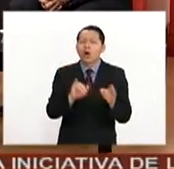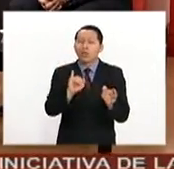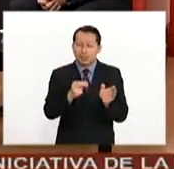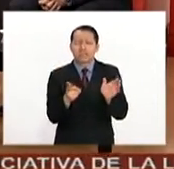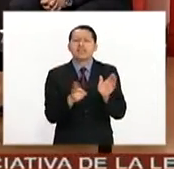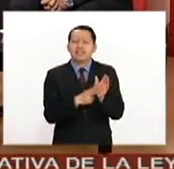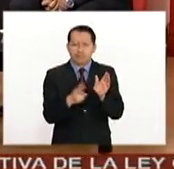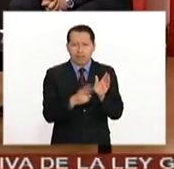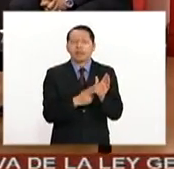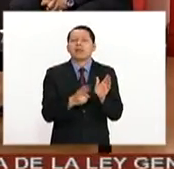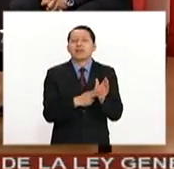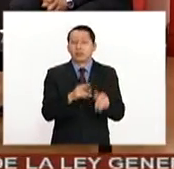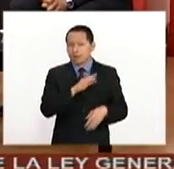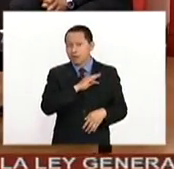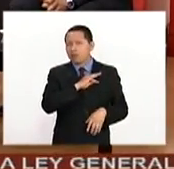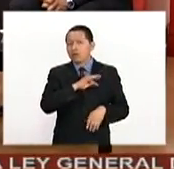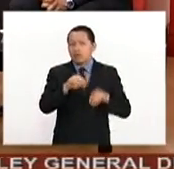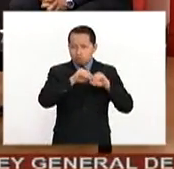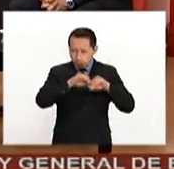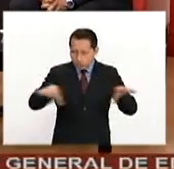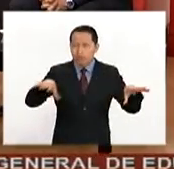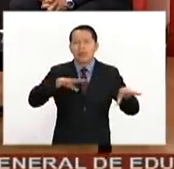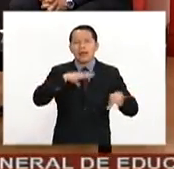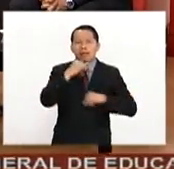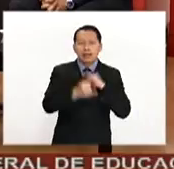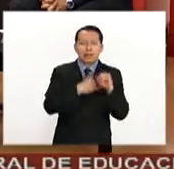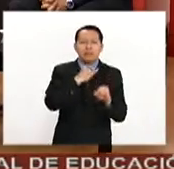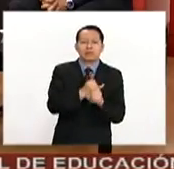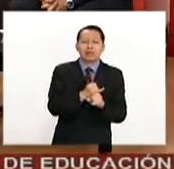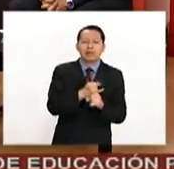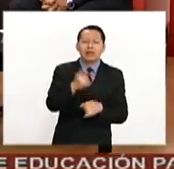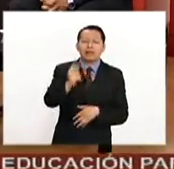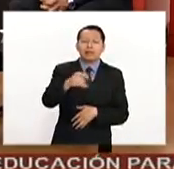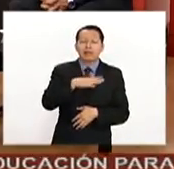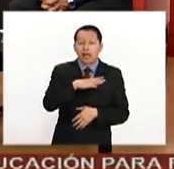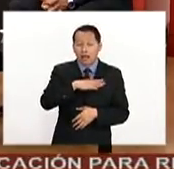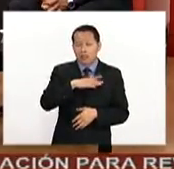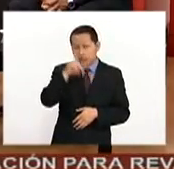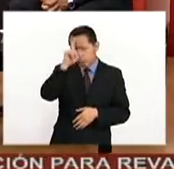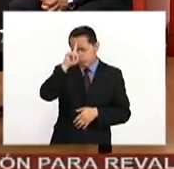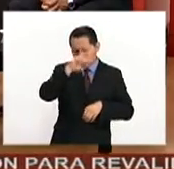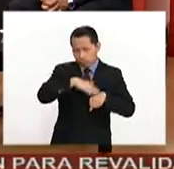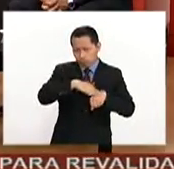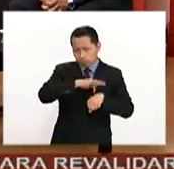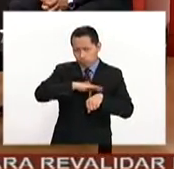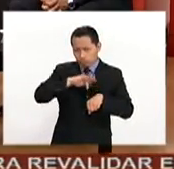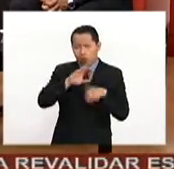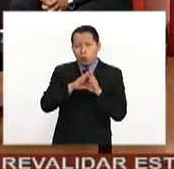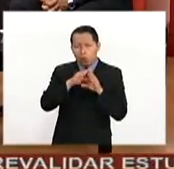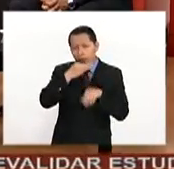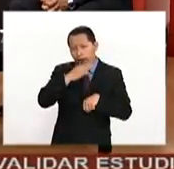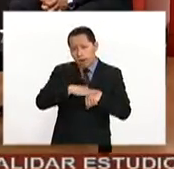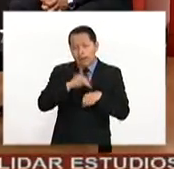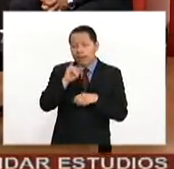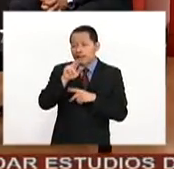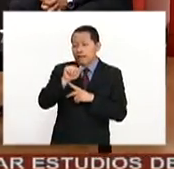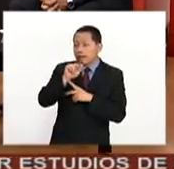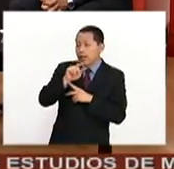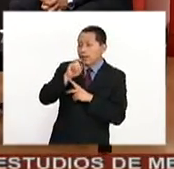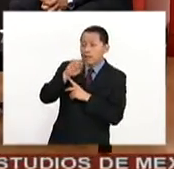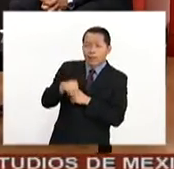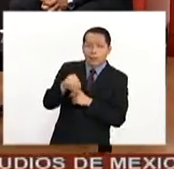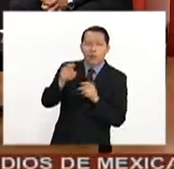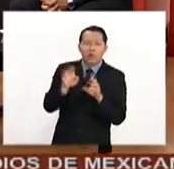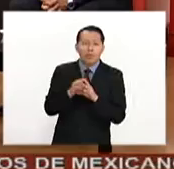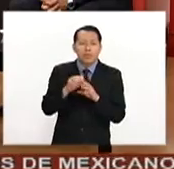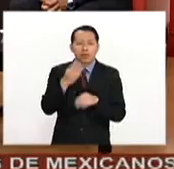y que pueden transmitirse y comunicarse a nivel internacional. De hecho, los incitamos mucho que participen en las convocatorias del INADEM, sobre todo la